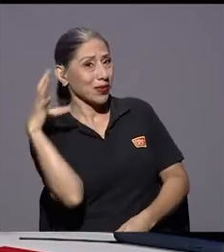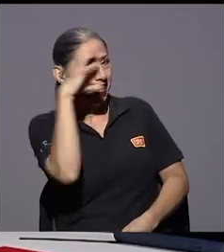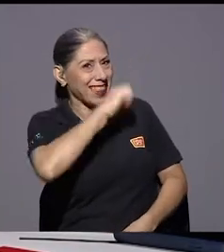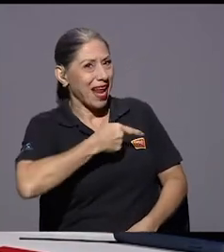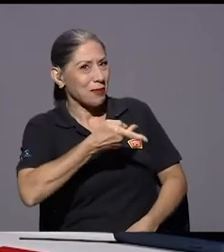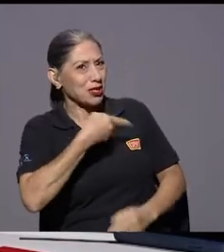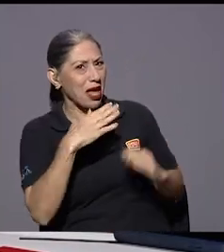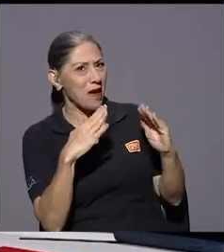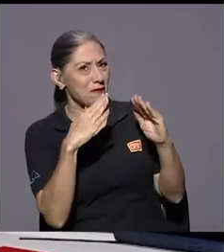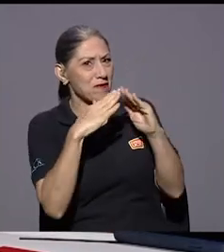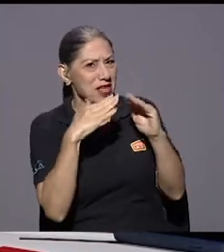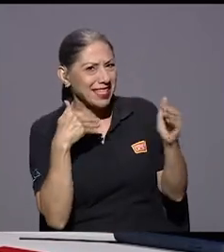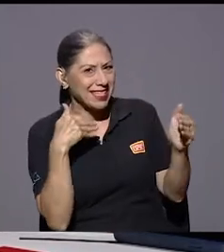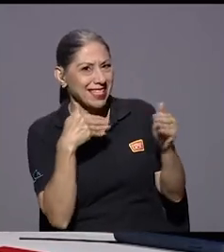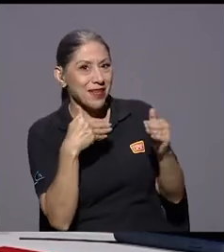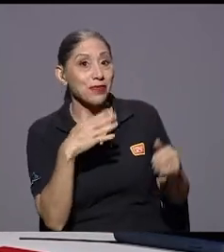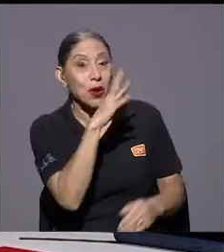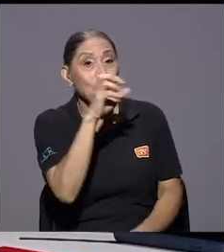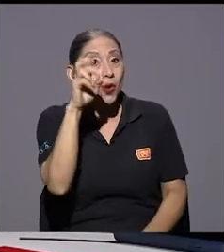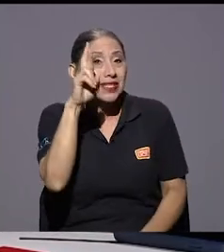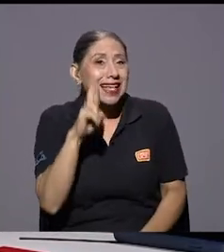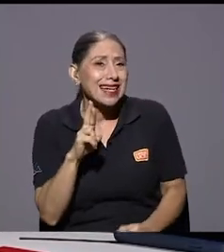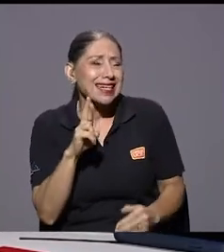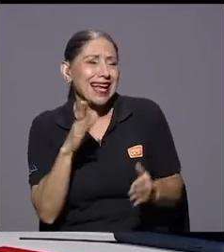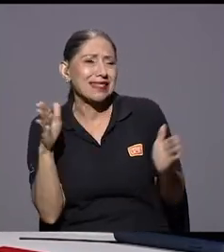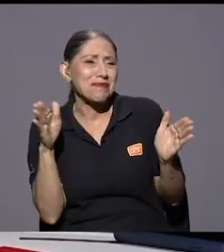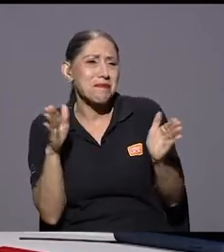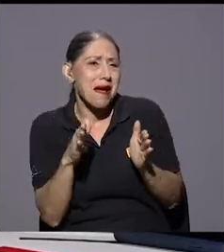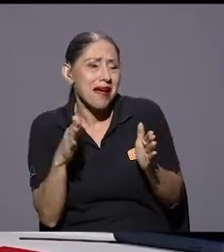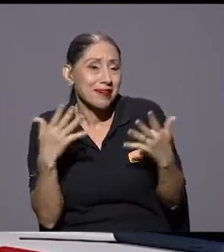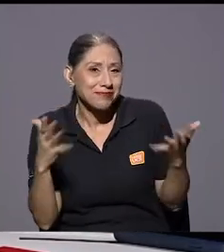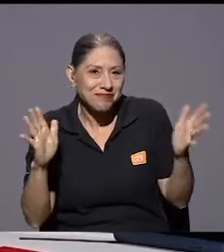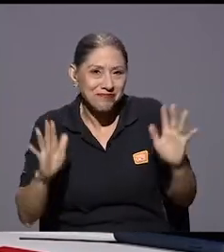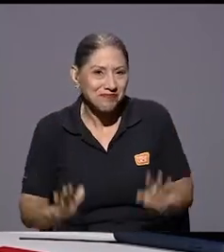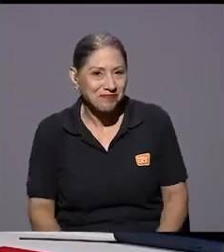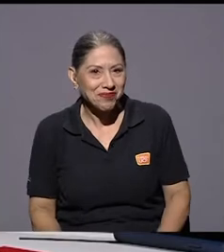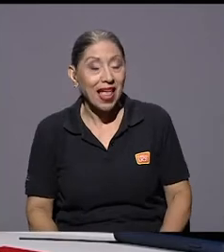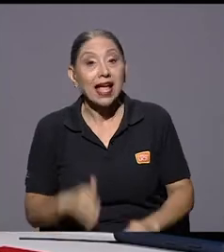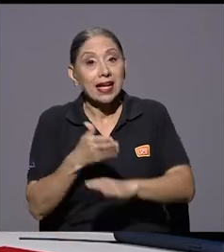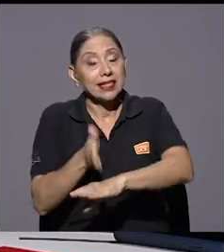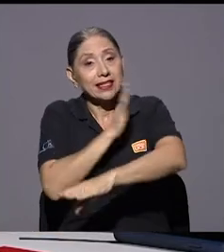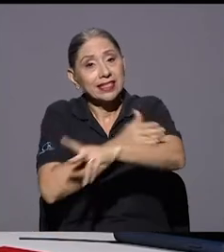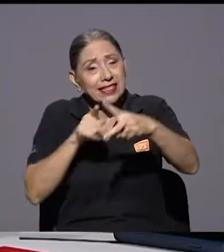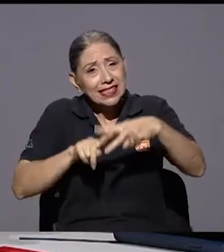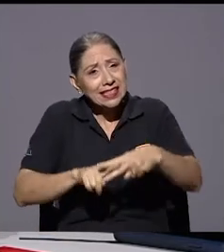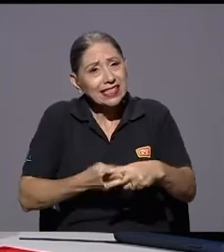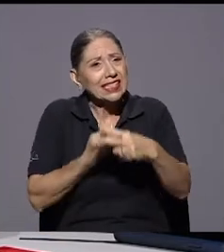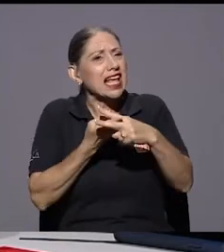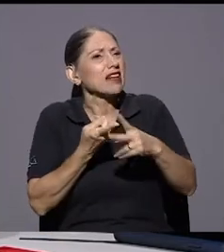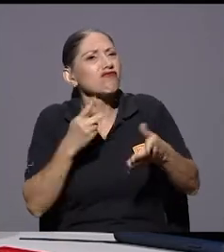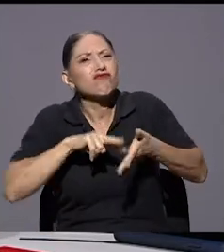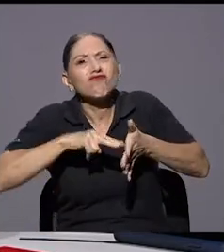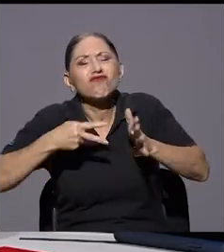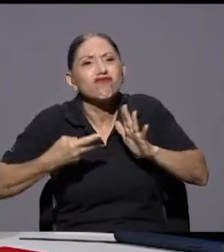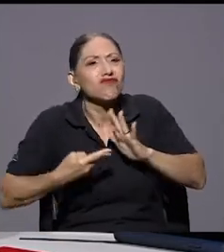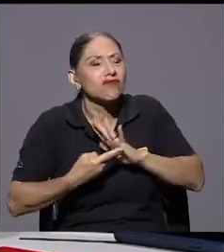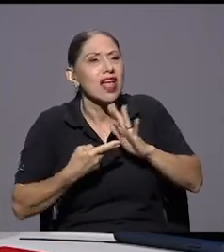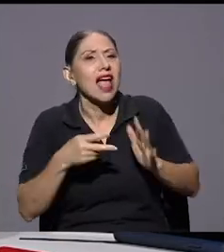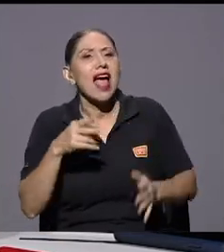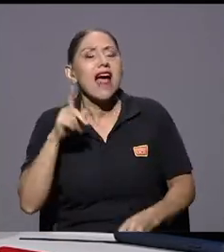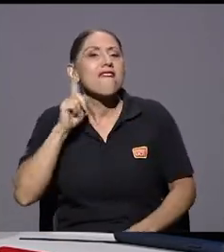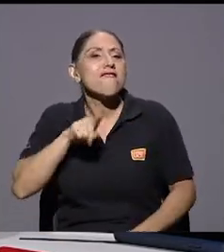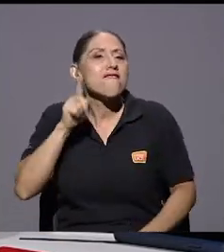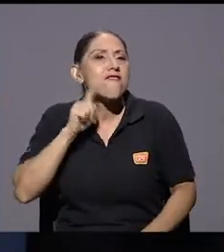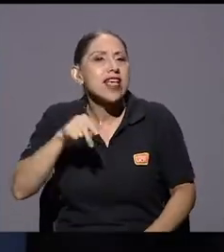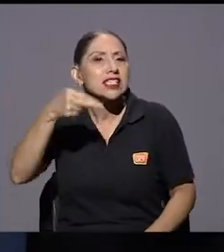un ratito que somos hasta vecinos así que Costa Rica es un pañuelo, Gustavo Antes de iniciar, hablemos un poquito de qué son las fake